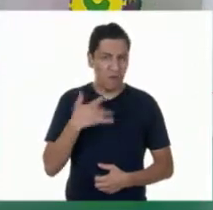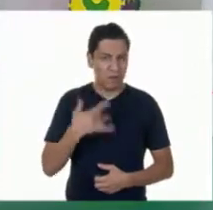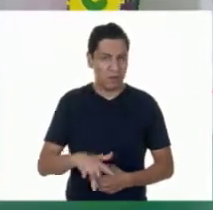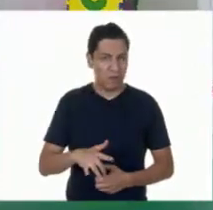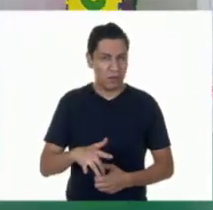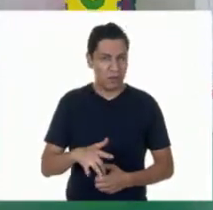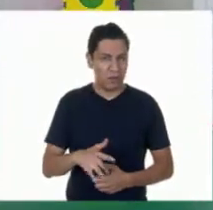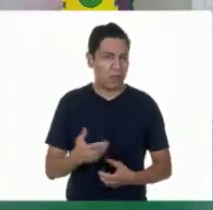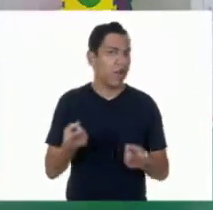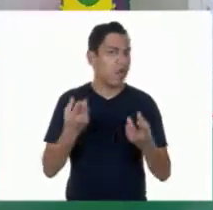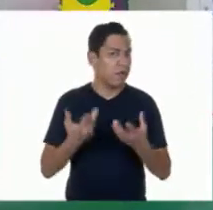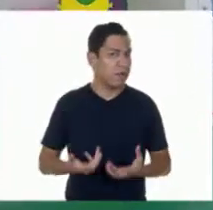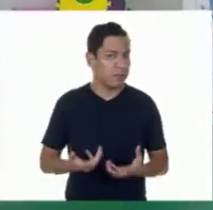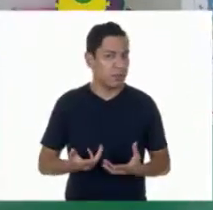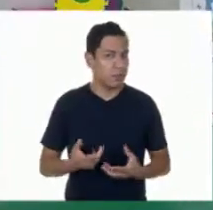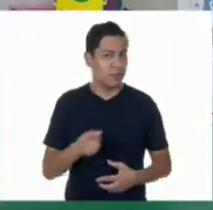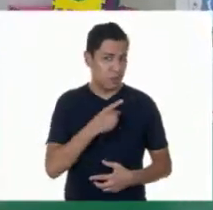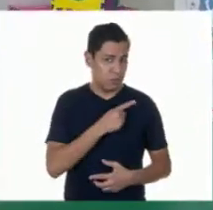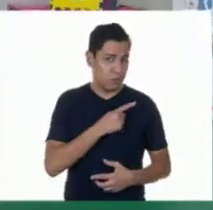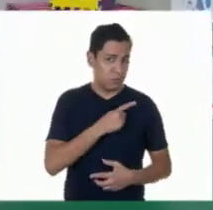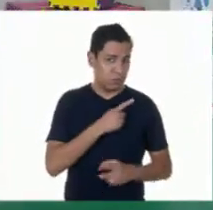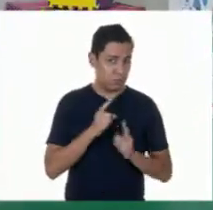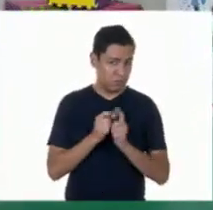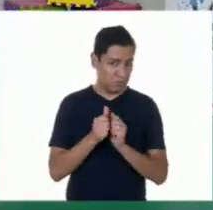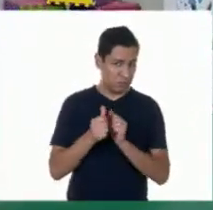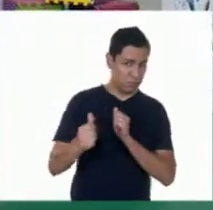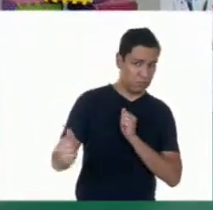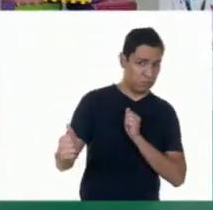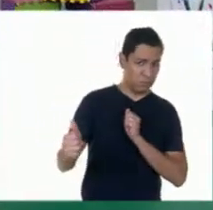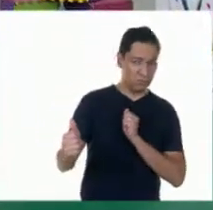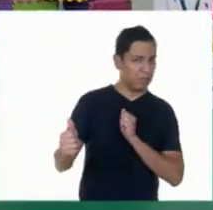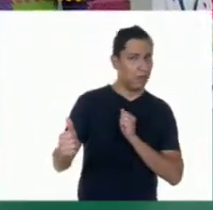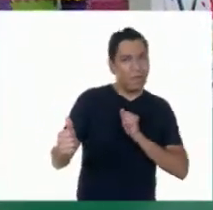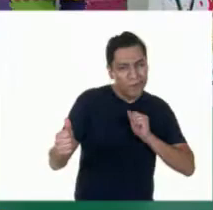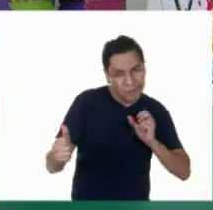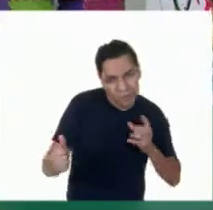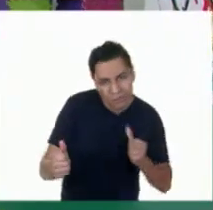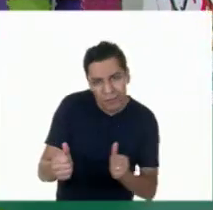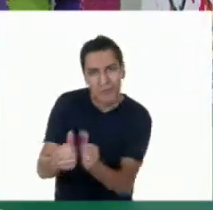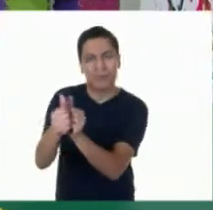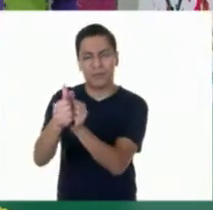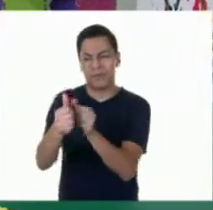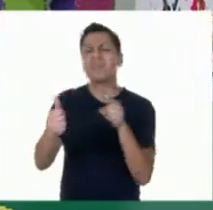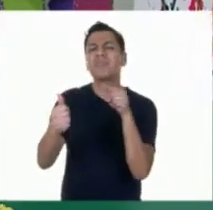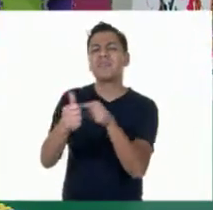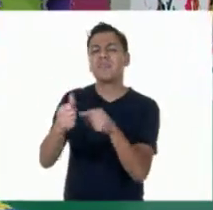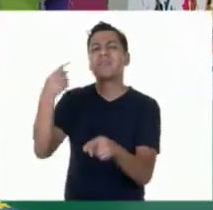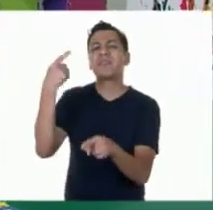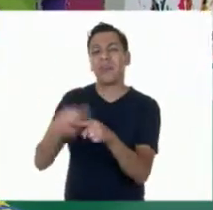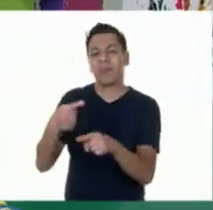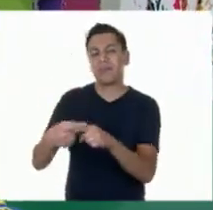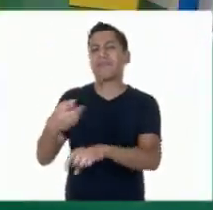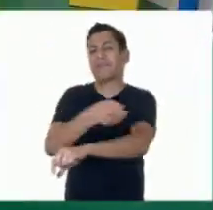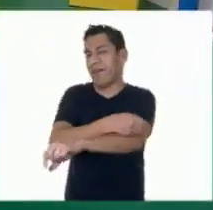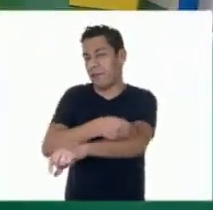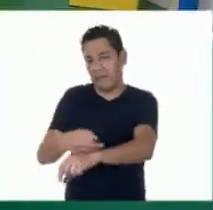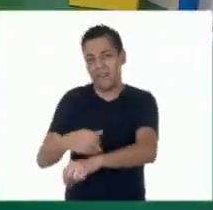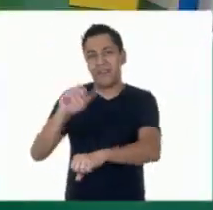personas que son cercanas a nosotros puede reconfortarnos. La empatía y el amor siempre podrán regular esta emoción.